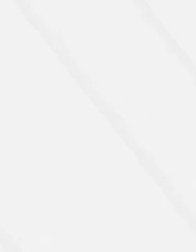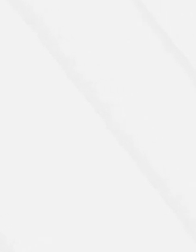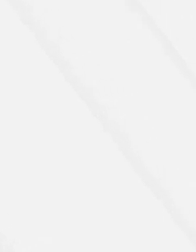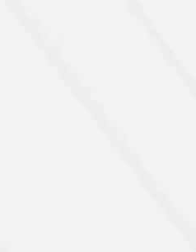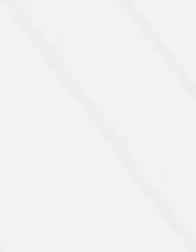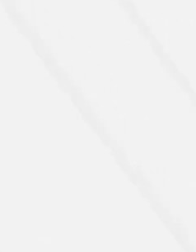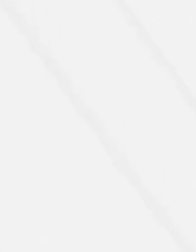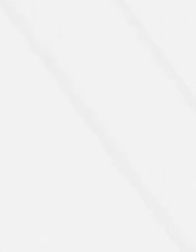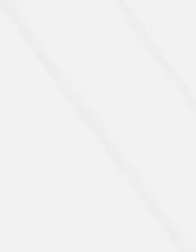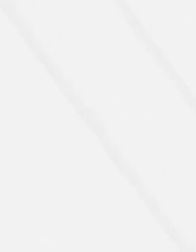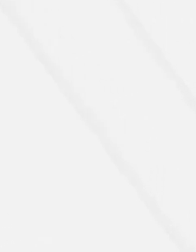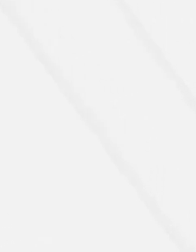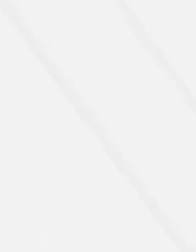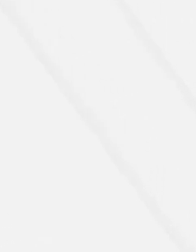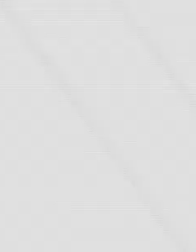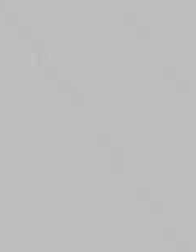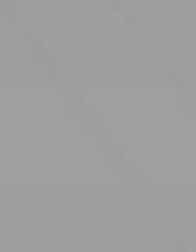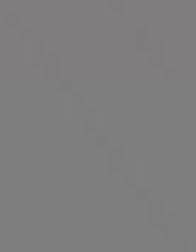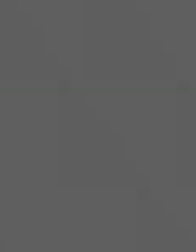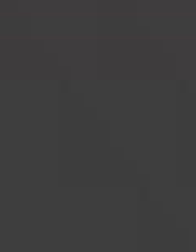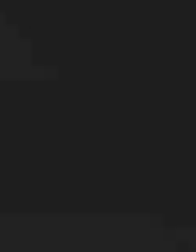Gracias. Gracias. Gracias. Gracias.